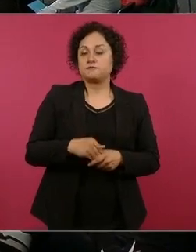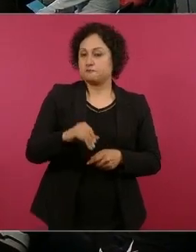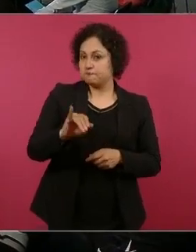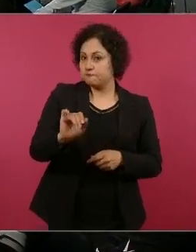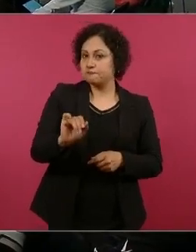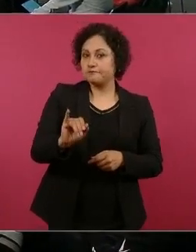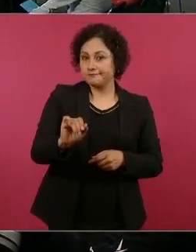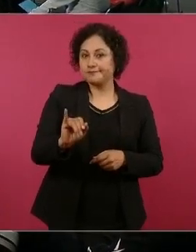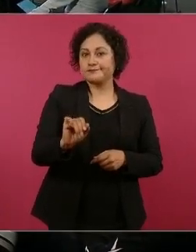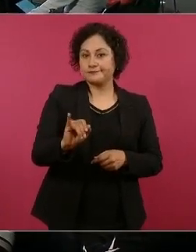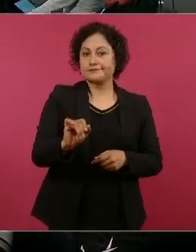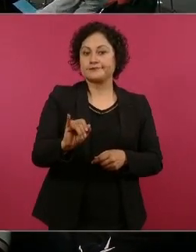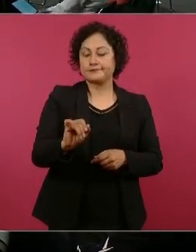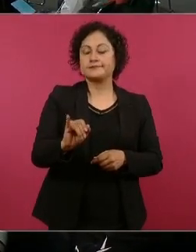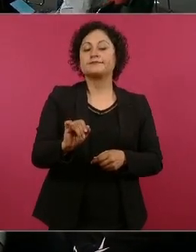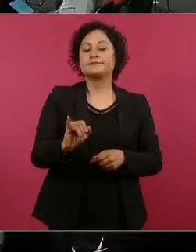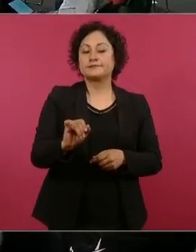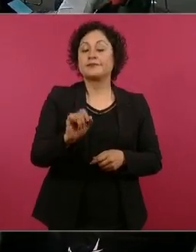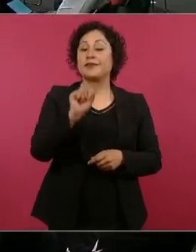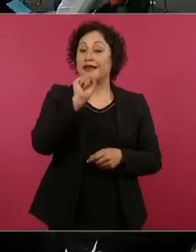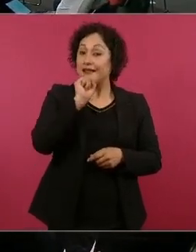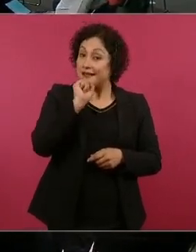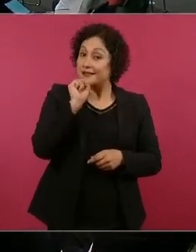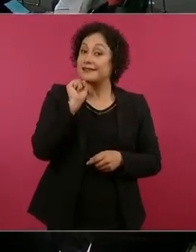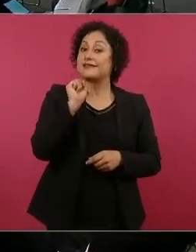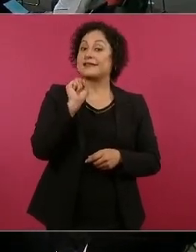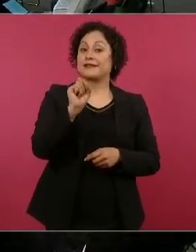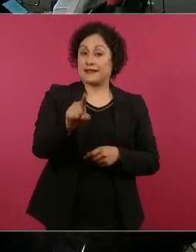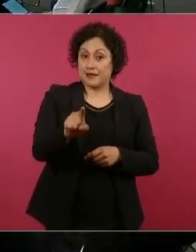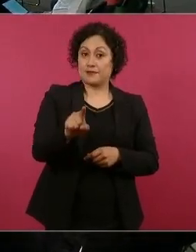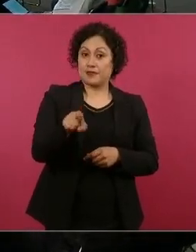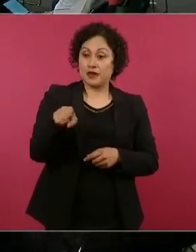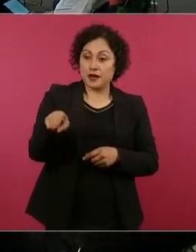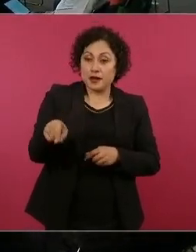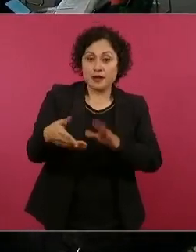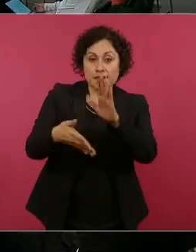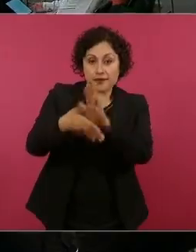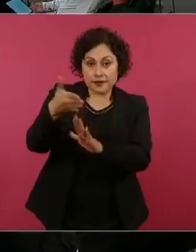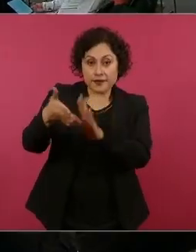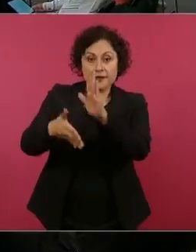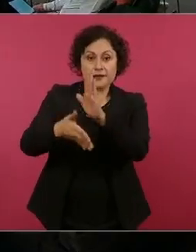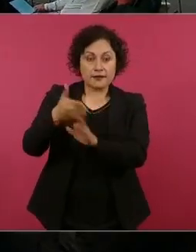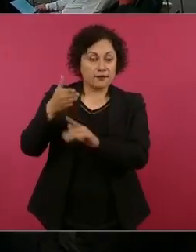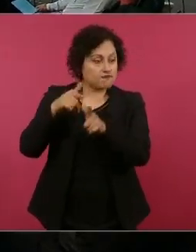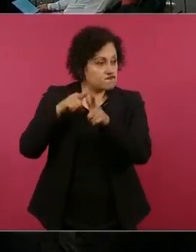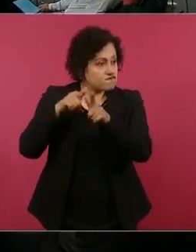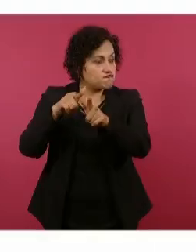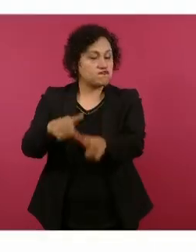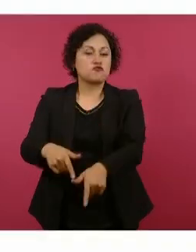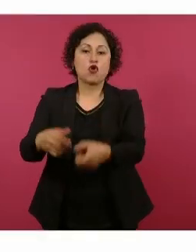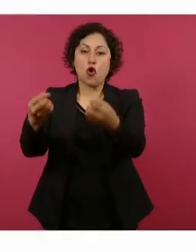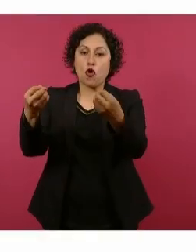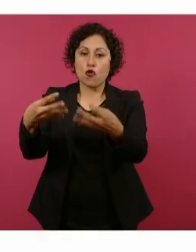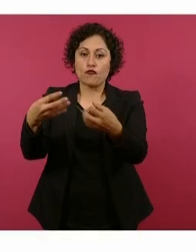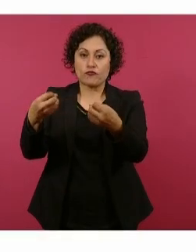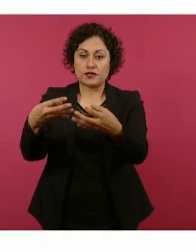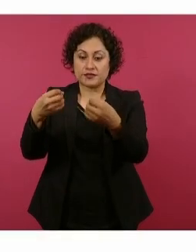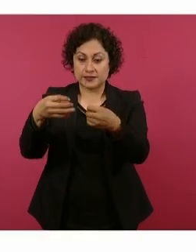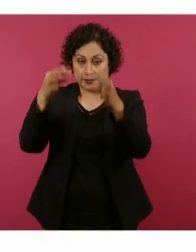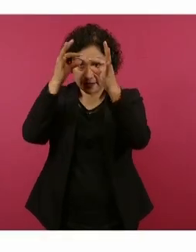también más oficinas de aduanas para agilizar trámites.